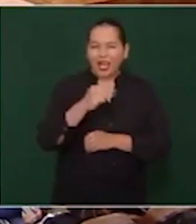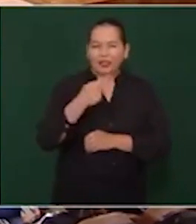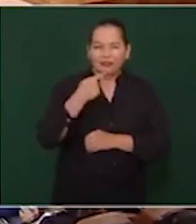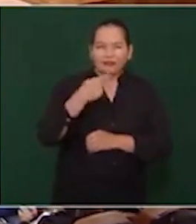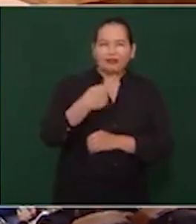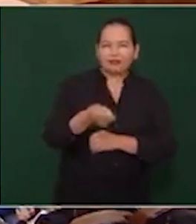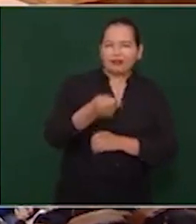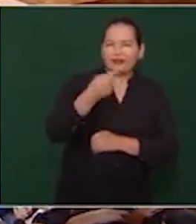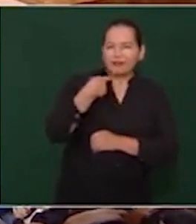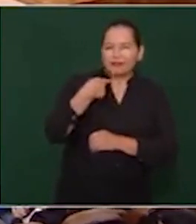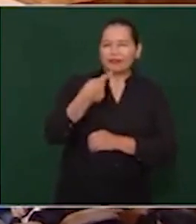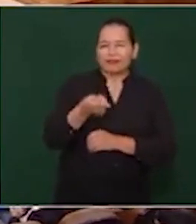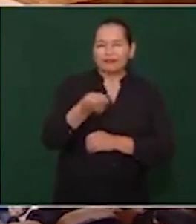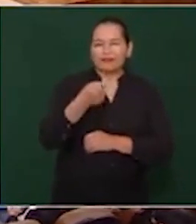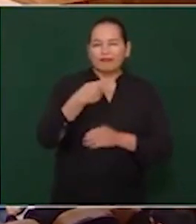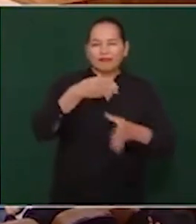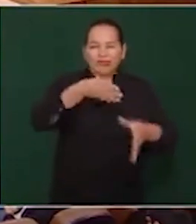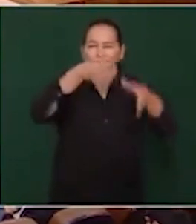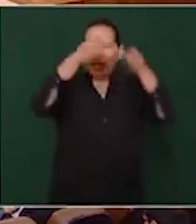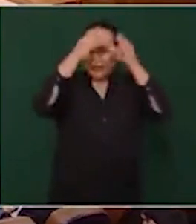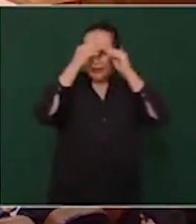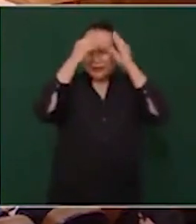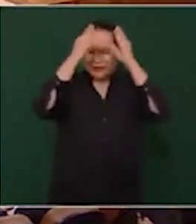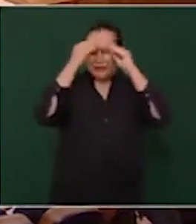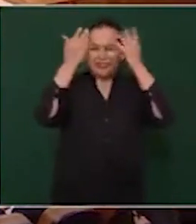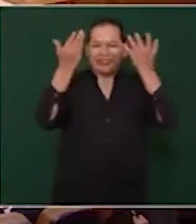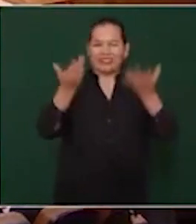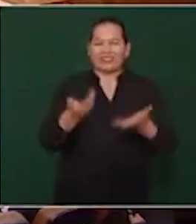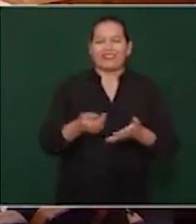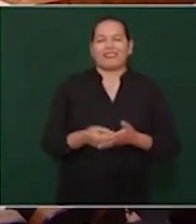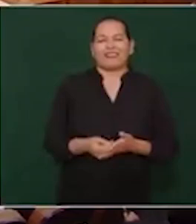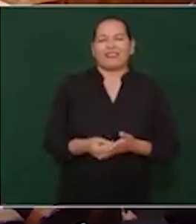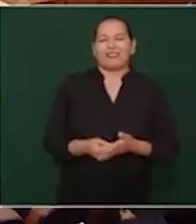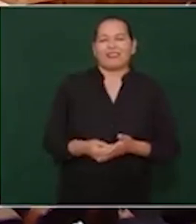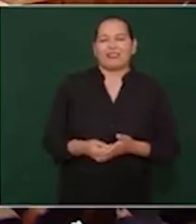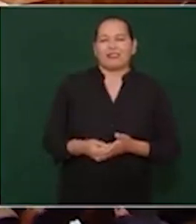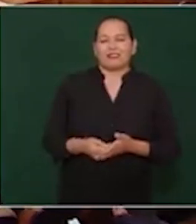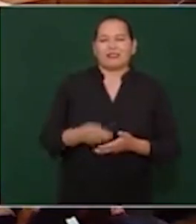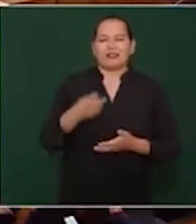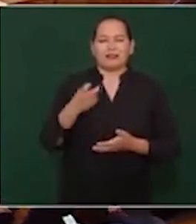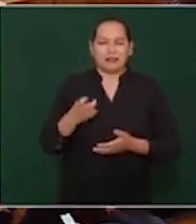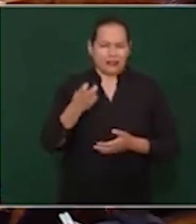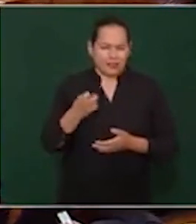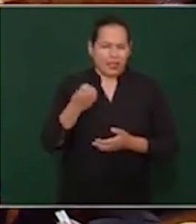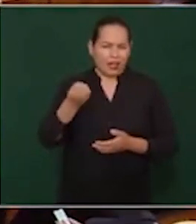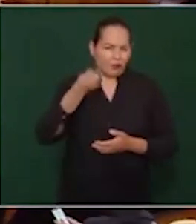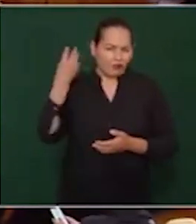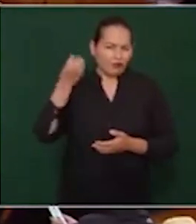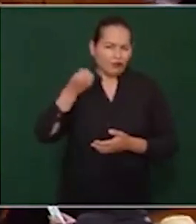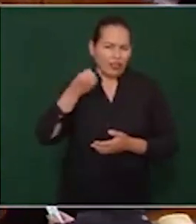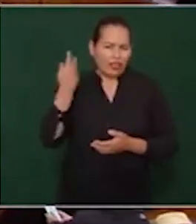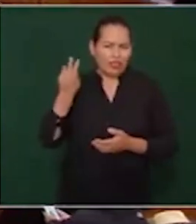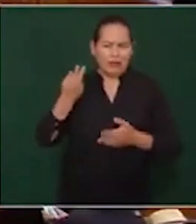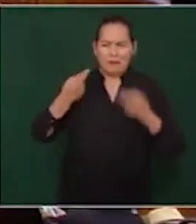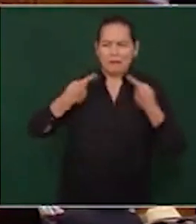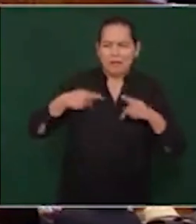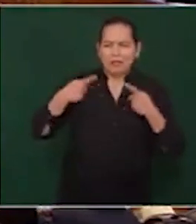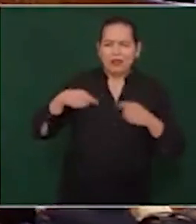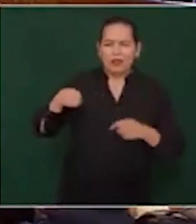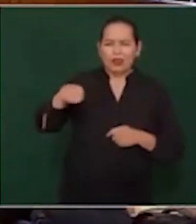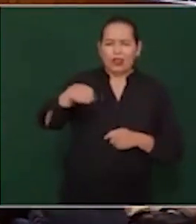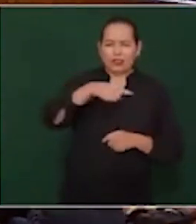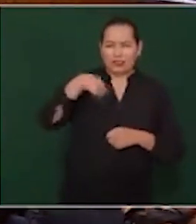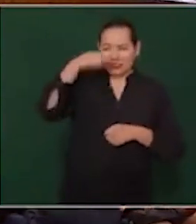y esta conferencia la ven muchos paisanos que los queremos